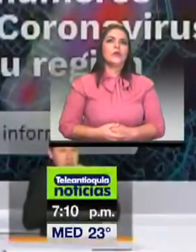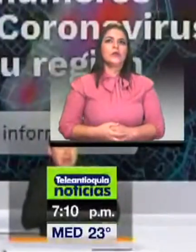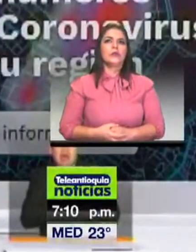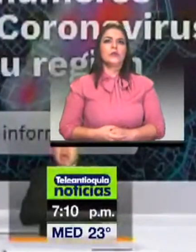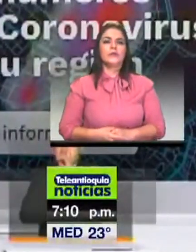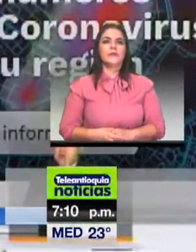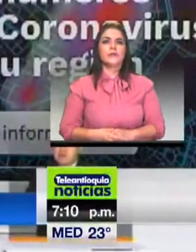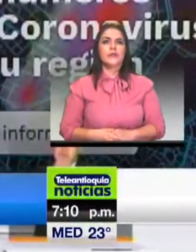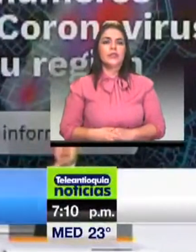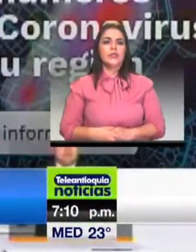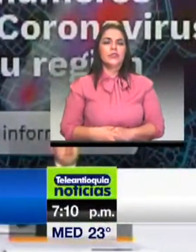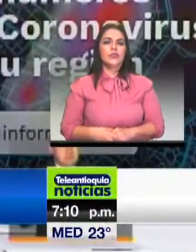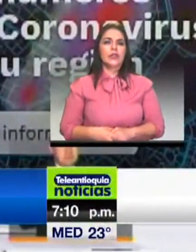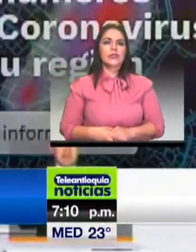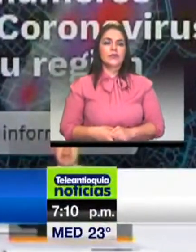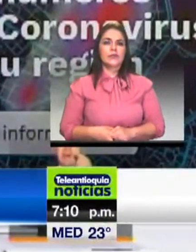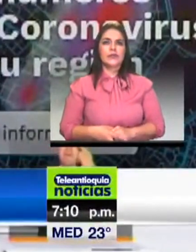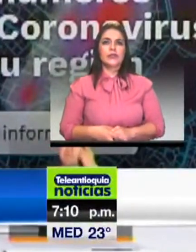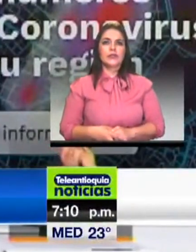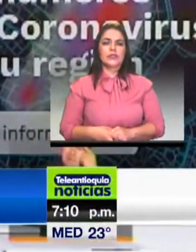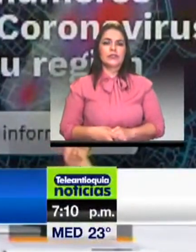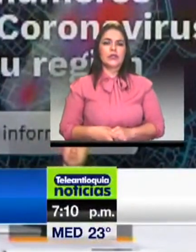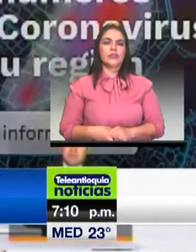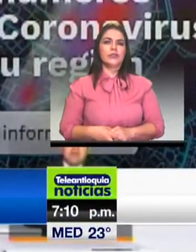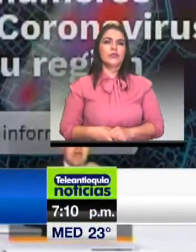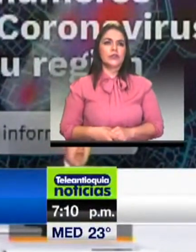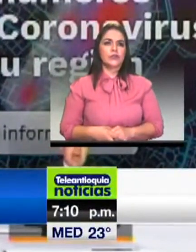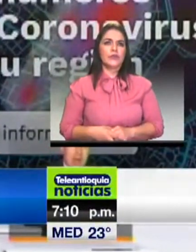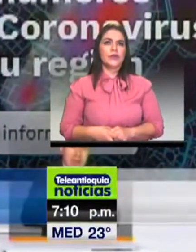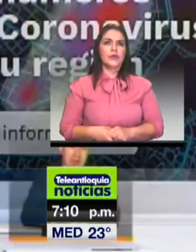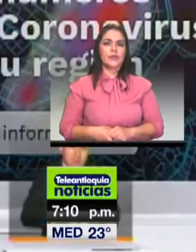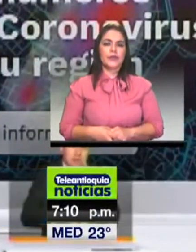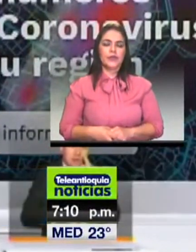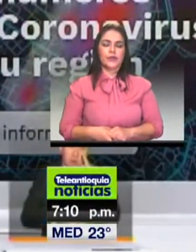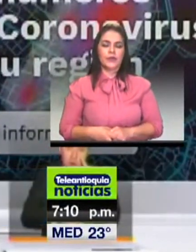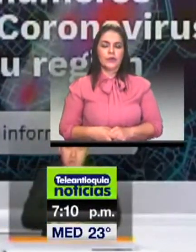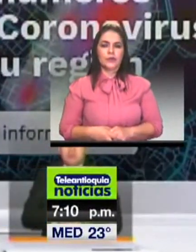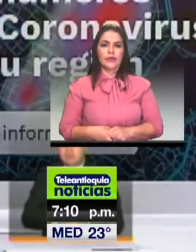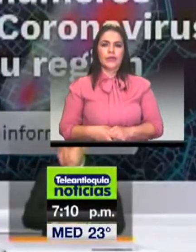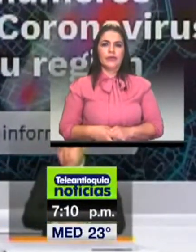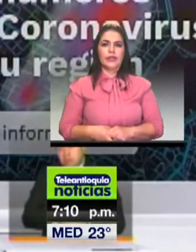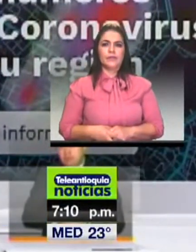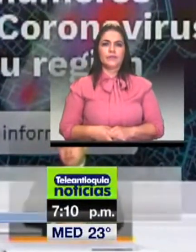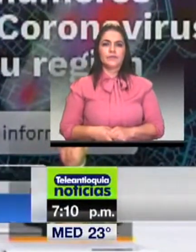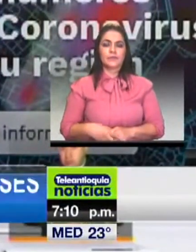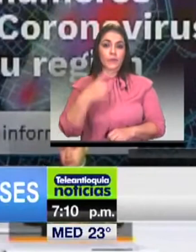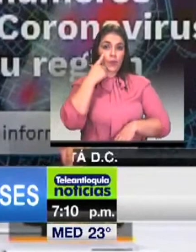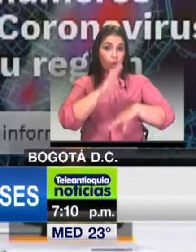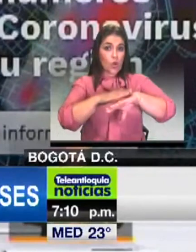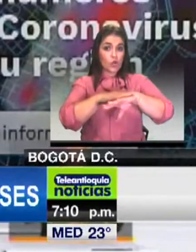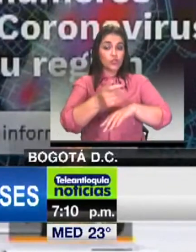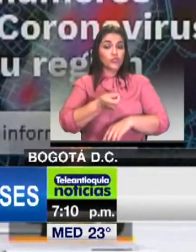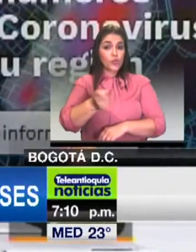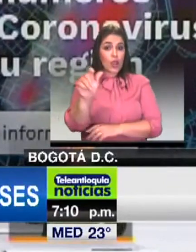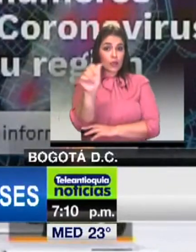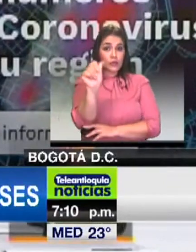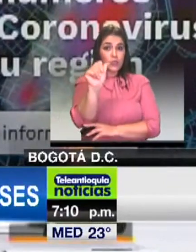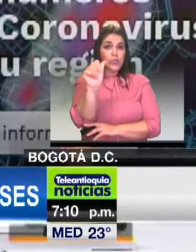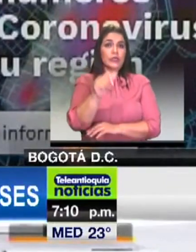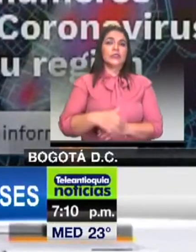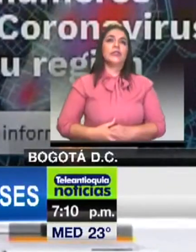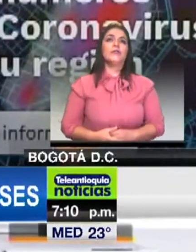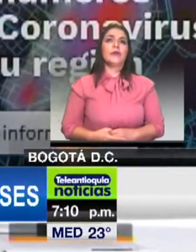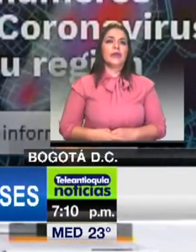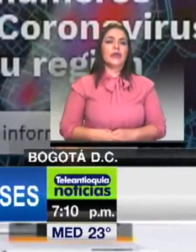Tomamos la decisión de que pensaríamos en agosto, pero ojo, con un sistema de gradualidad, de la